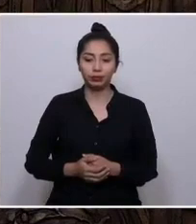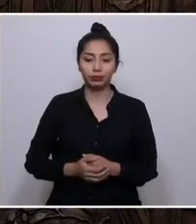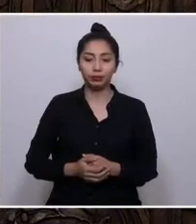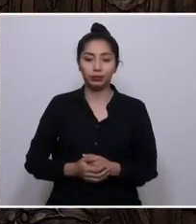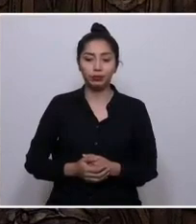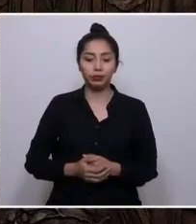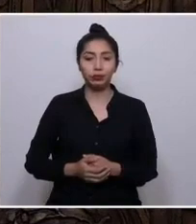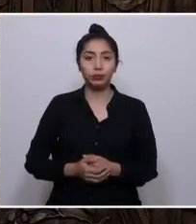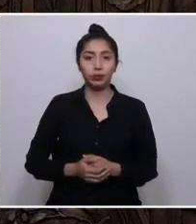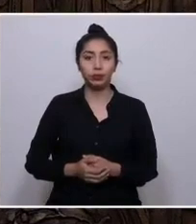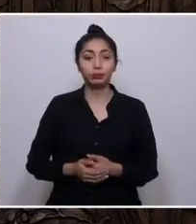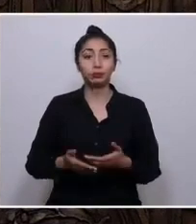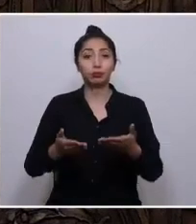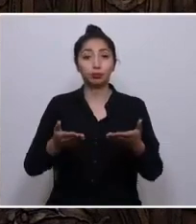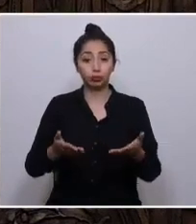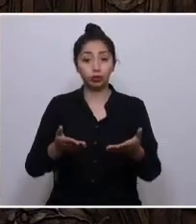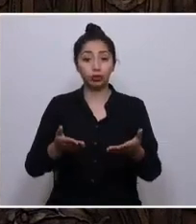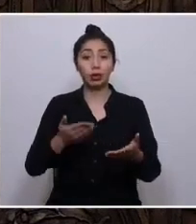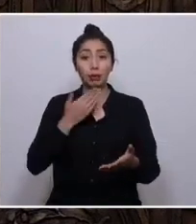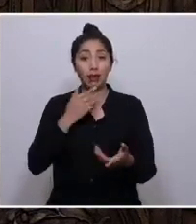Producto de la chilenización, además,